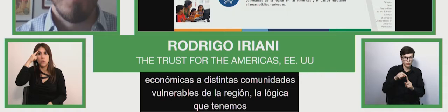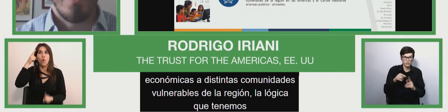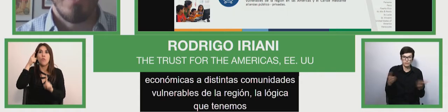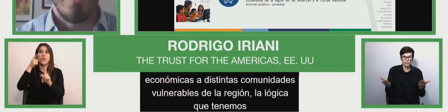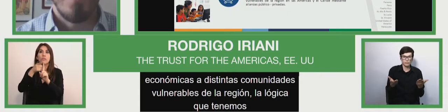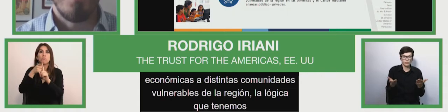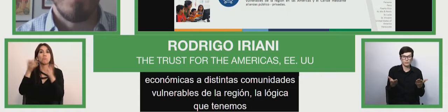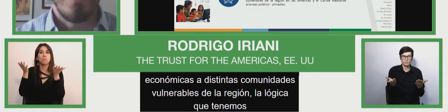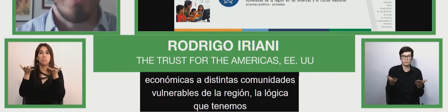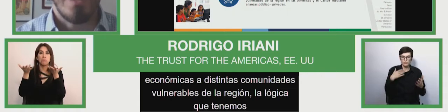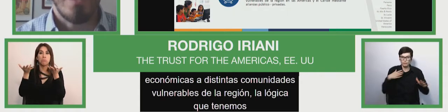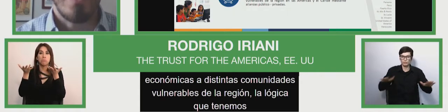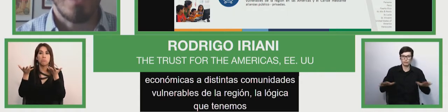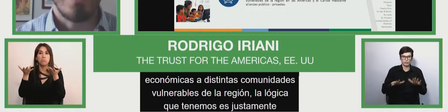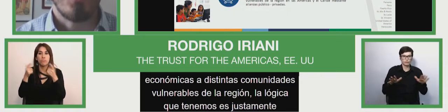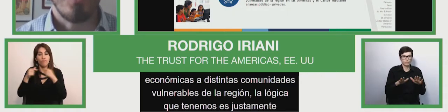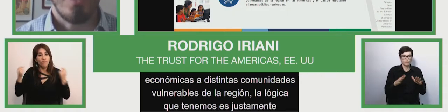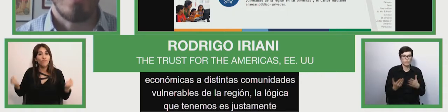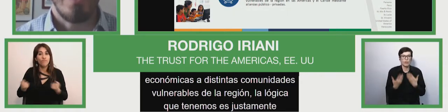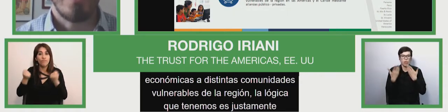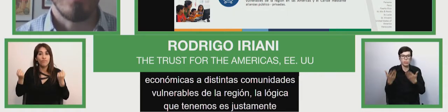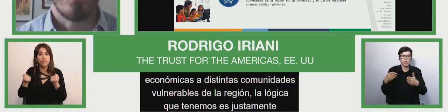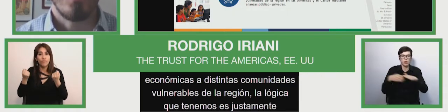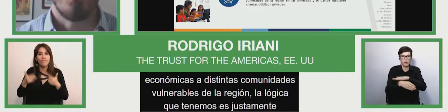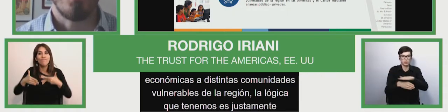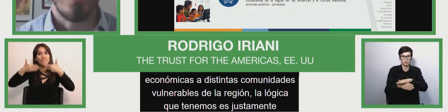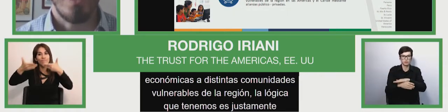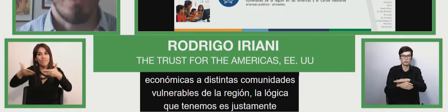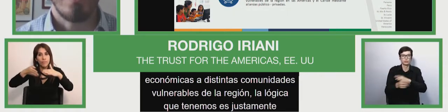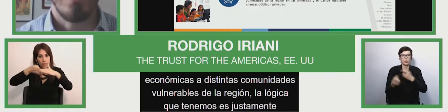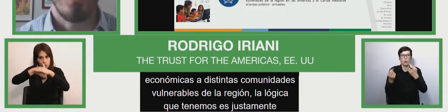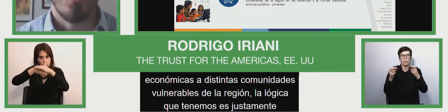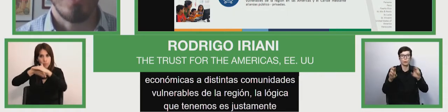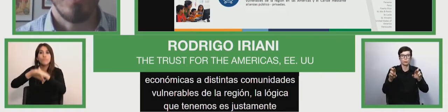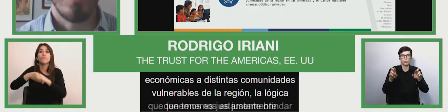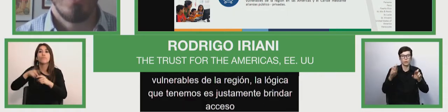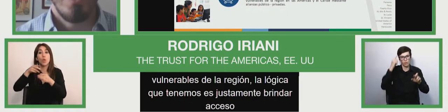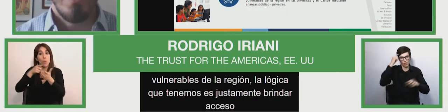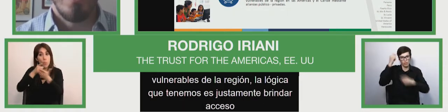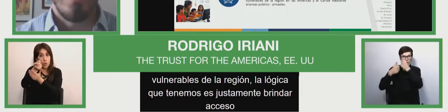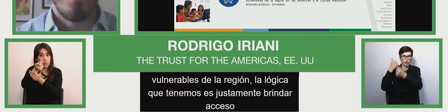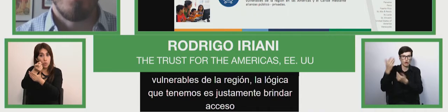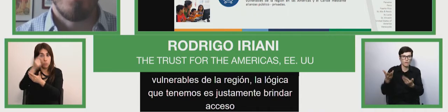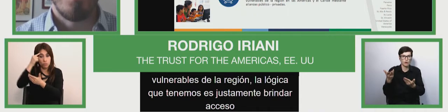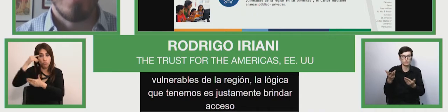brindar acceso a estas oportunidades de innovación,